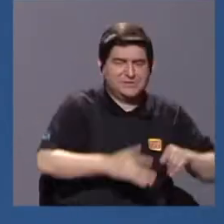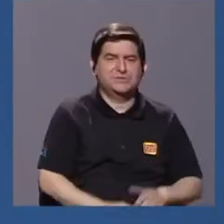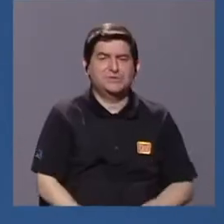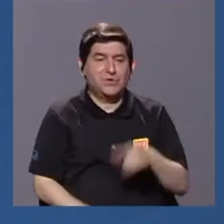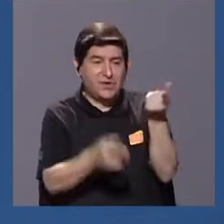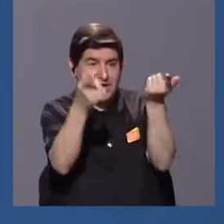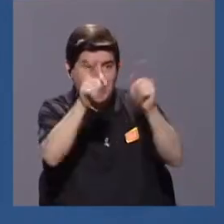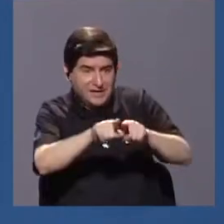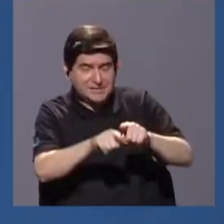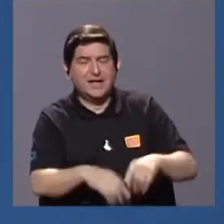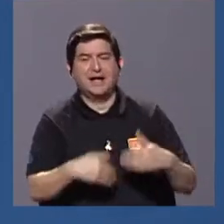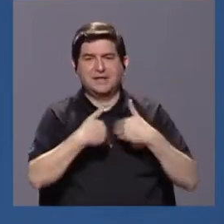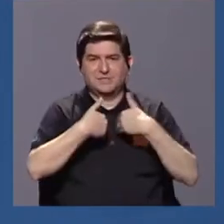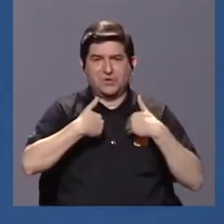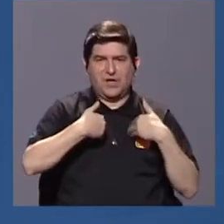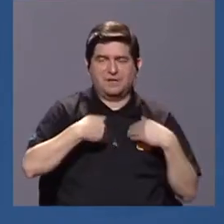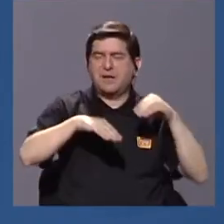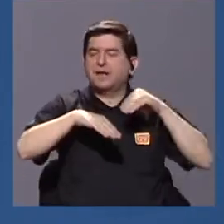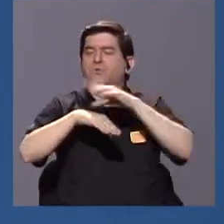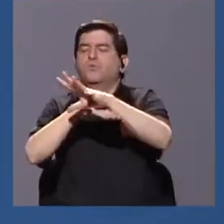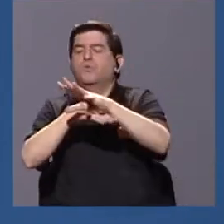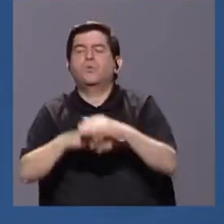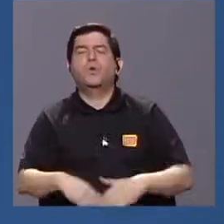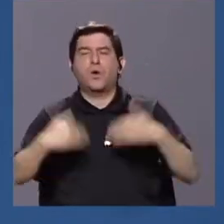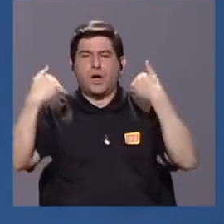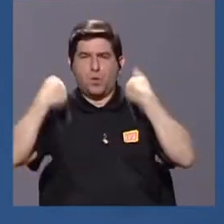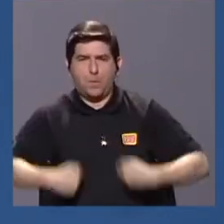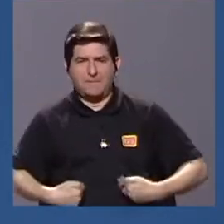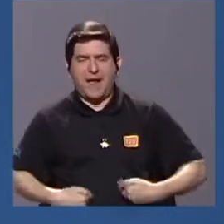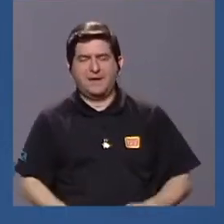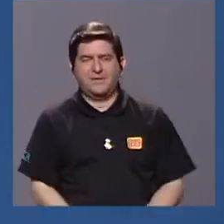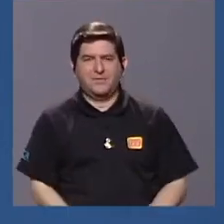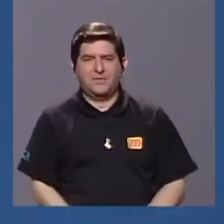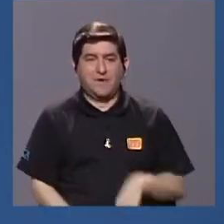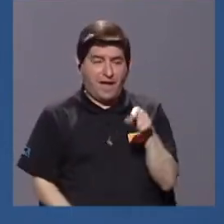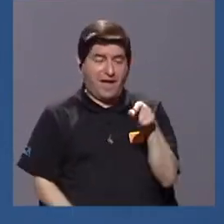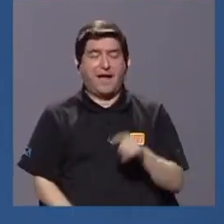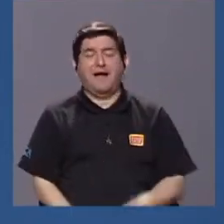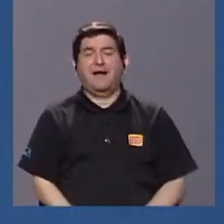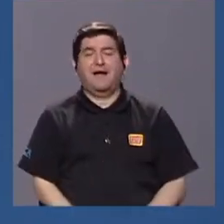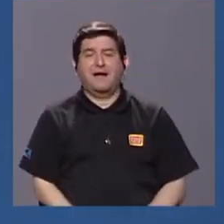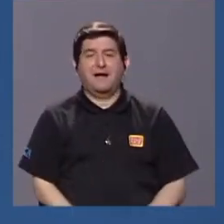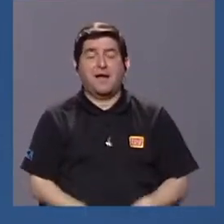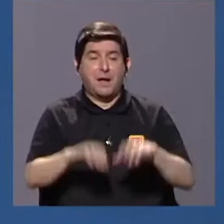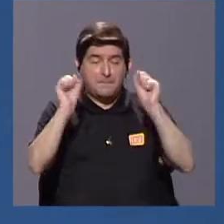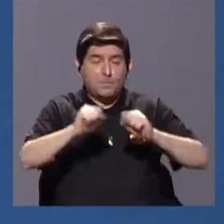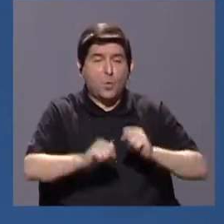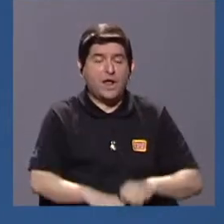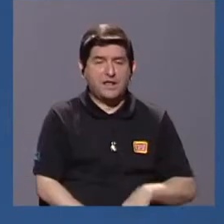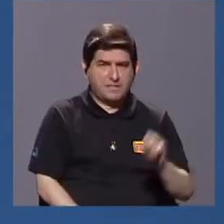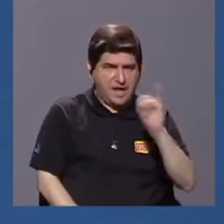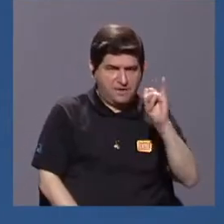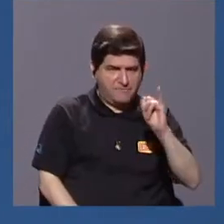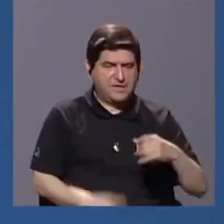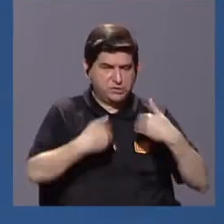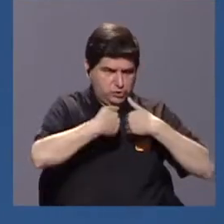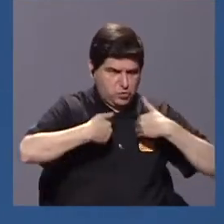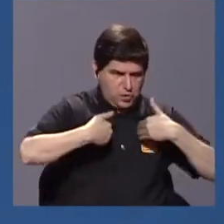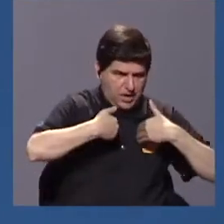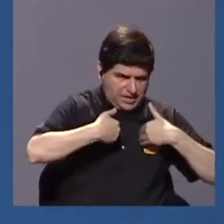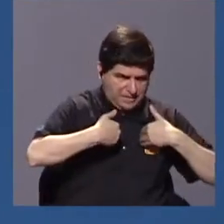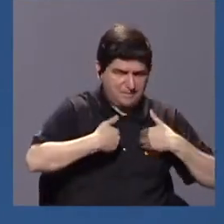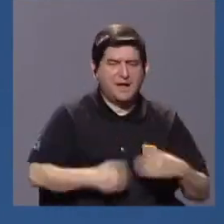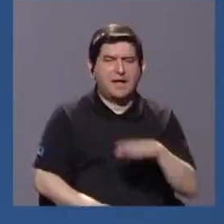son transmitidas de un animal a un ser humano. O sea, el agente infeccioso tiene la capacidad de infectar a un animal y también